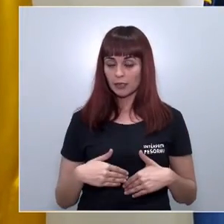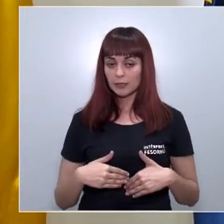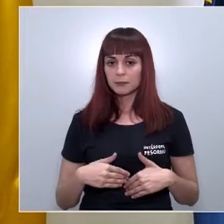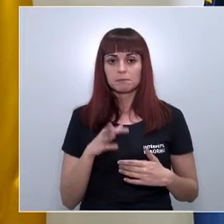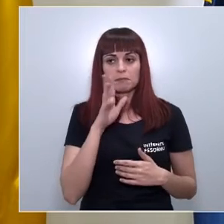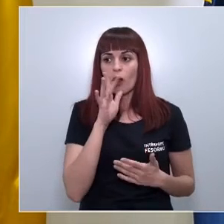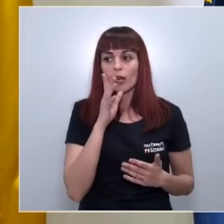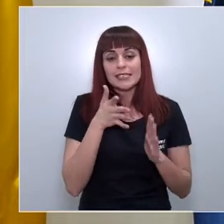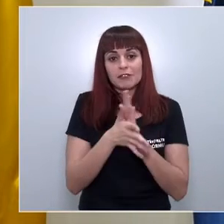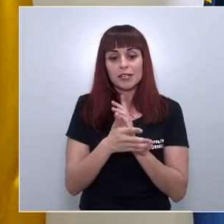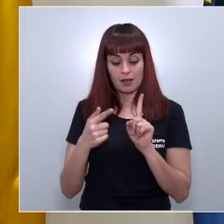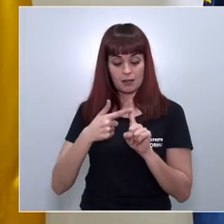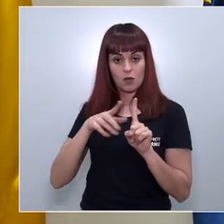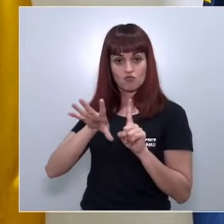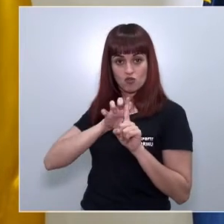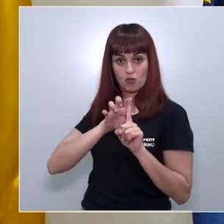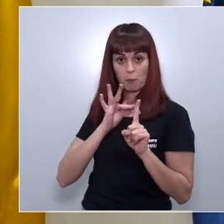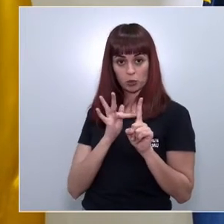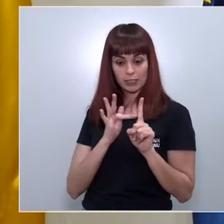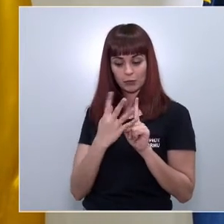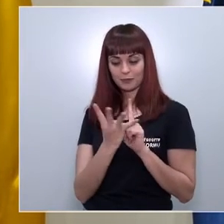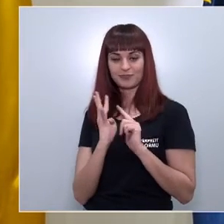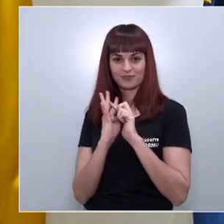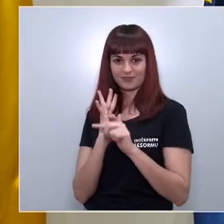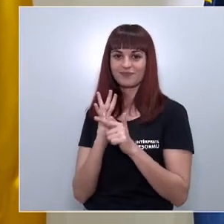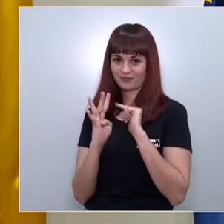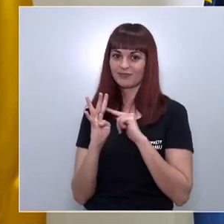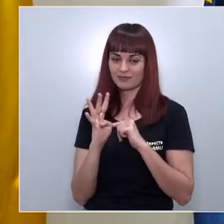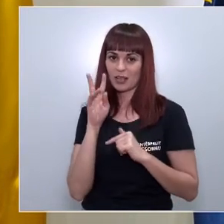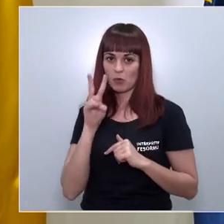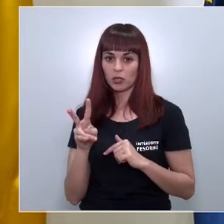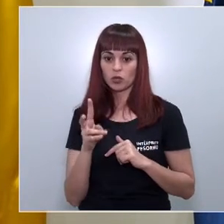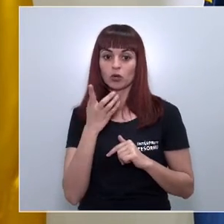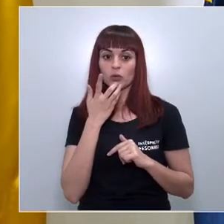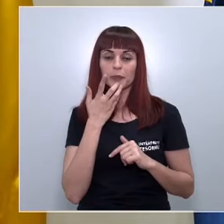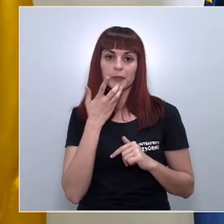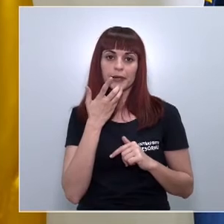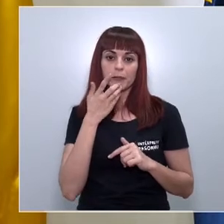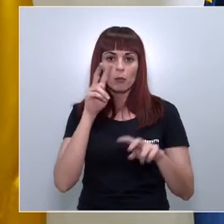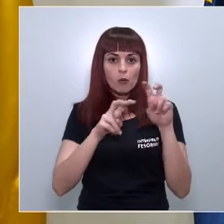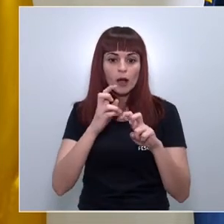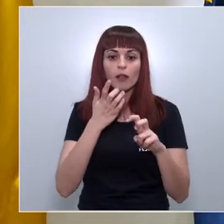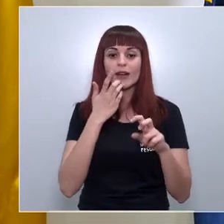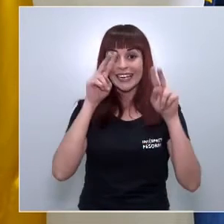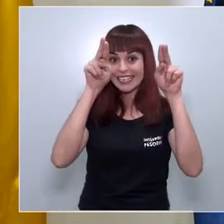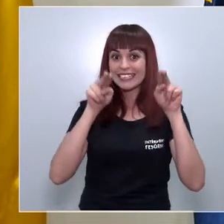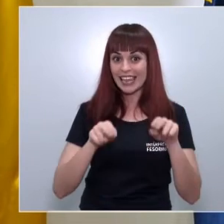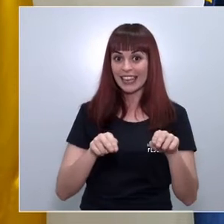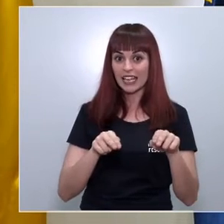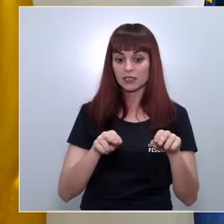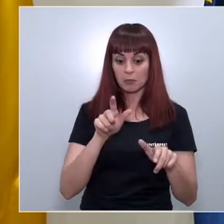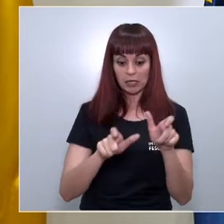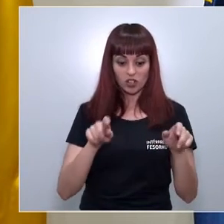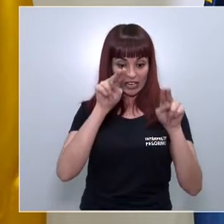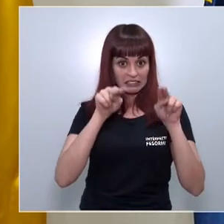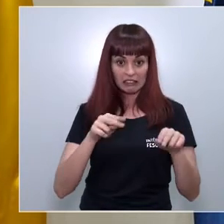son contactos estrechos de personas que son positivas y hemos detectado casos estrechos cuando los hemos buscado en residencias por ejemplo residentes en